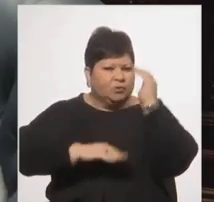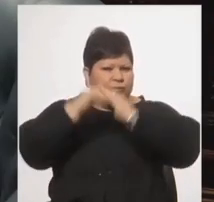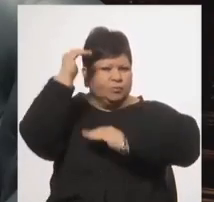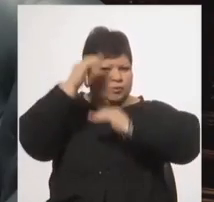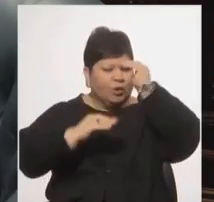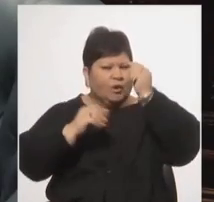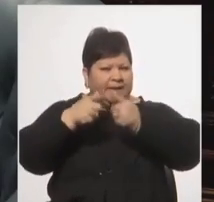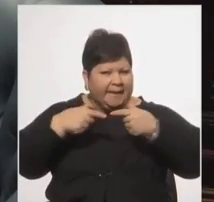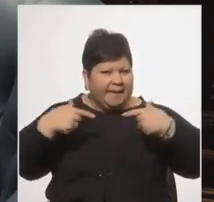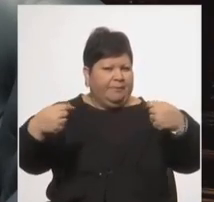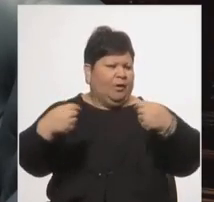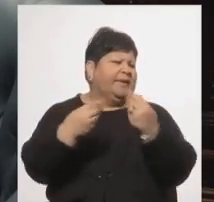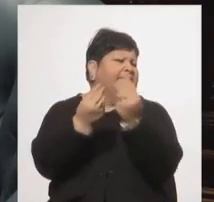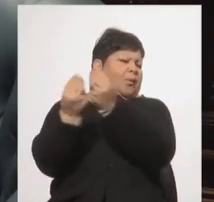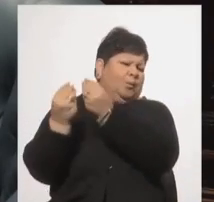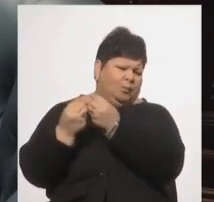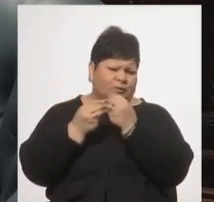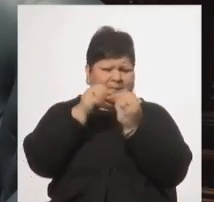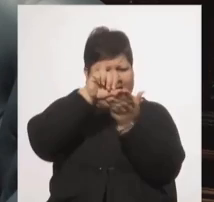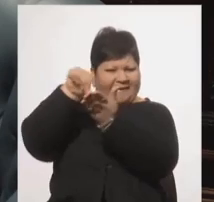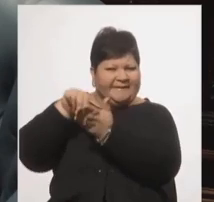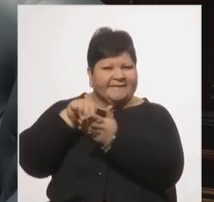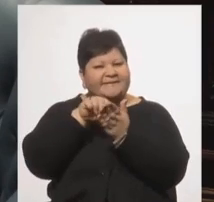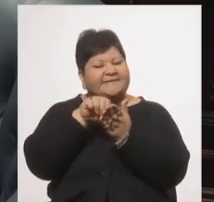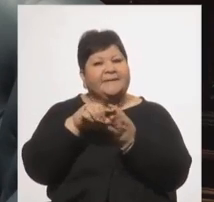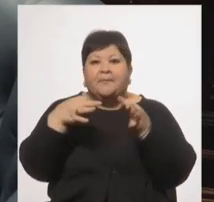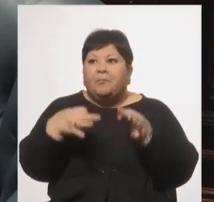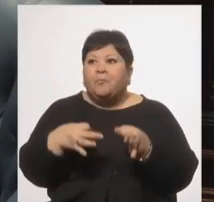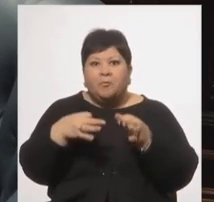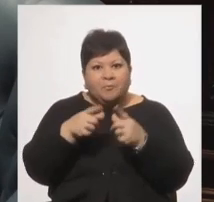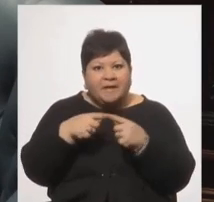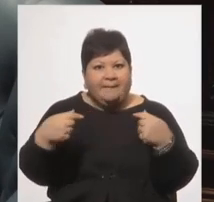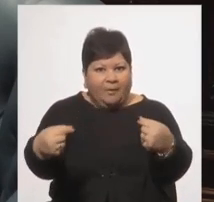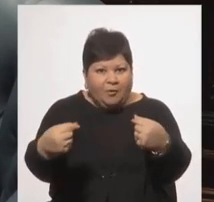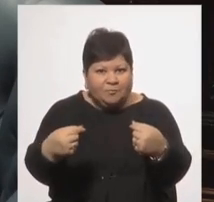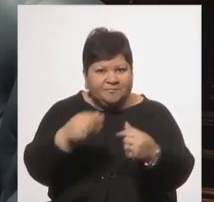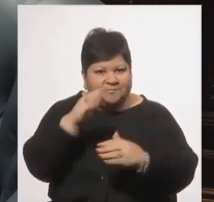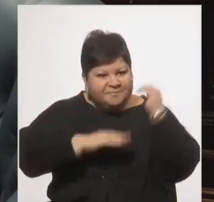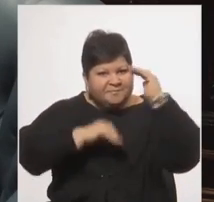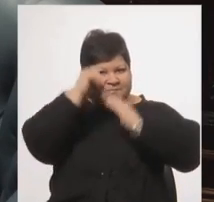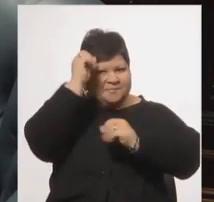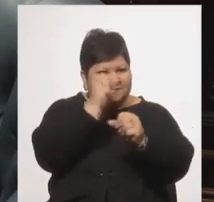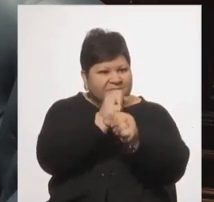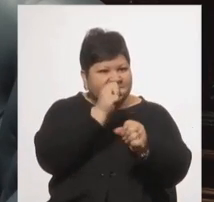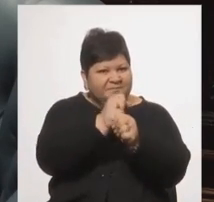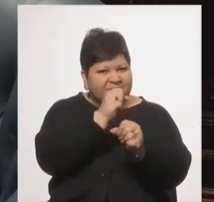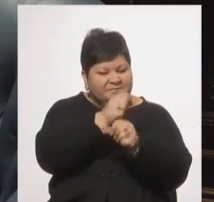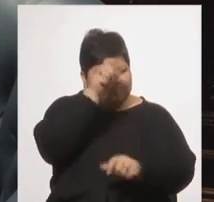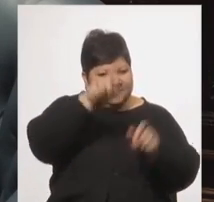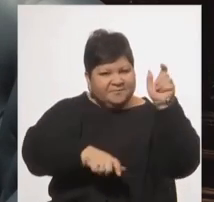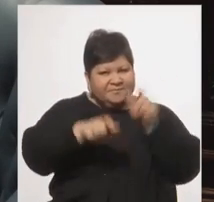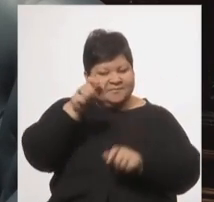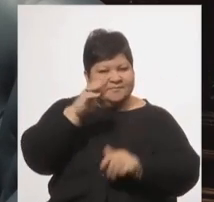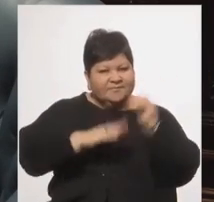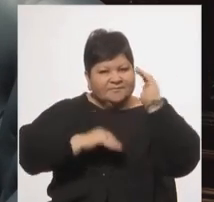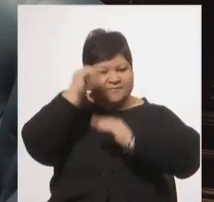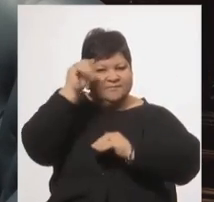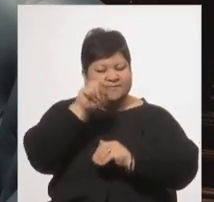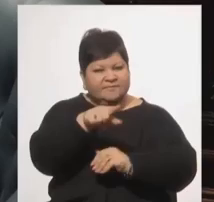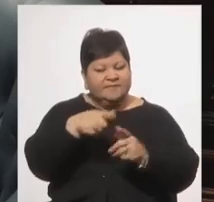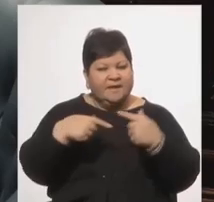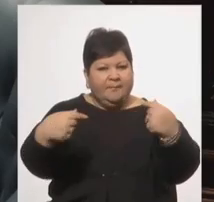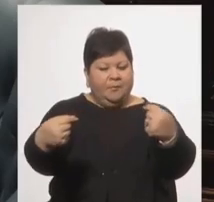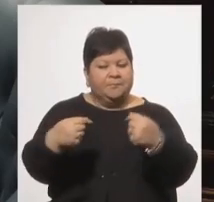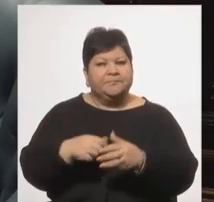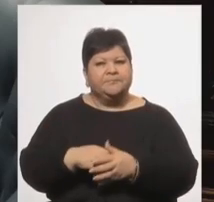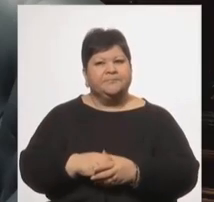partes del mundo, pero fue muy particular los trabajadores de Japón. Y los obreros de la construcción del Japón,